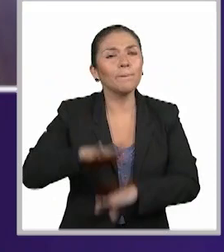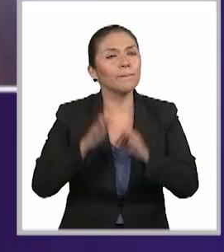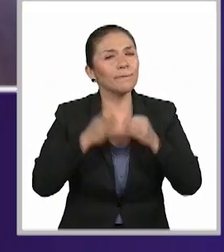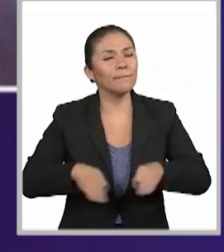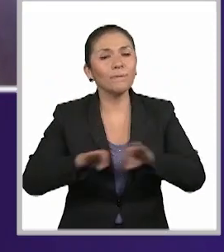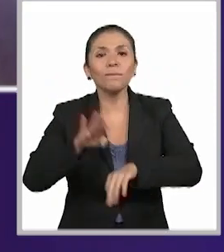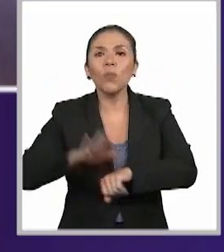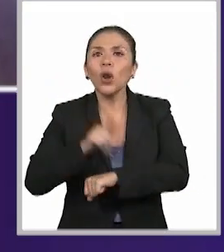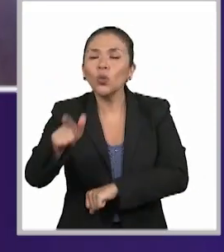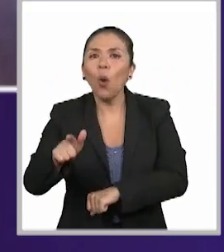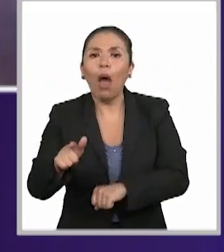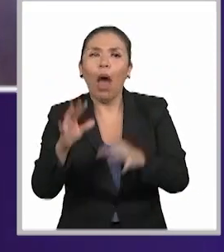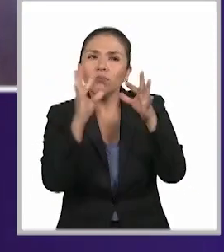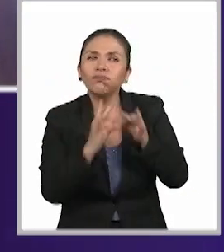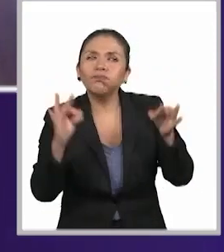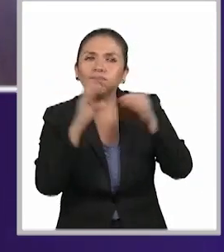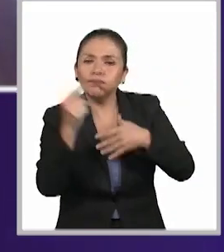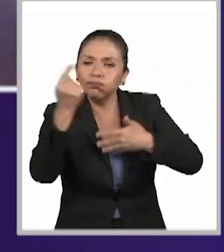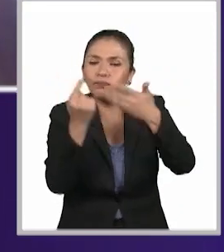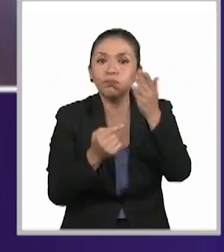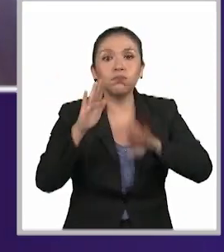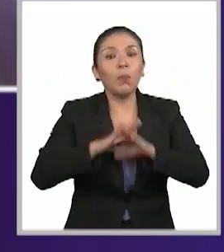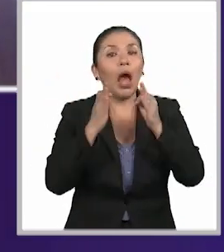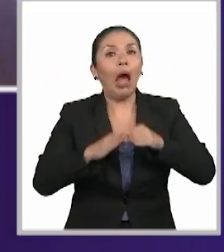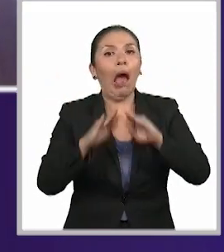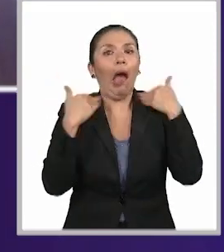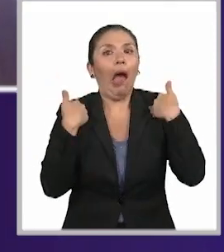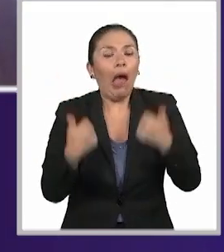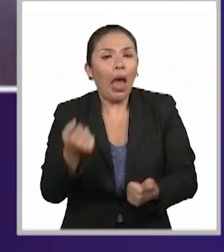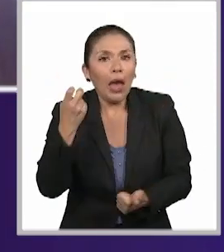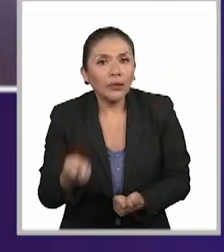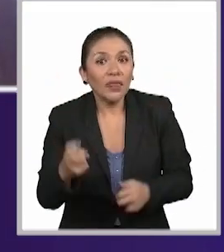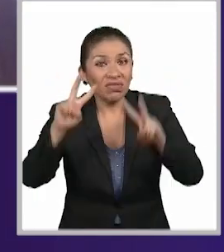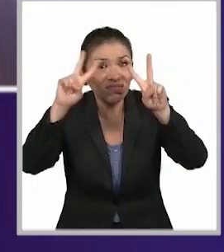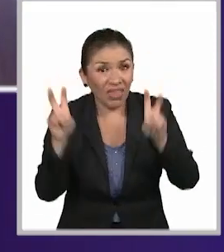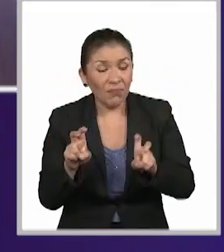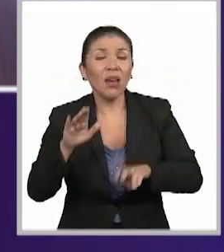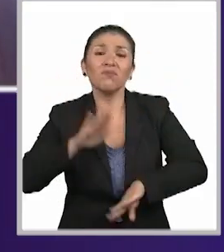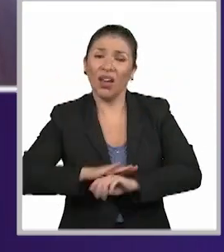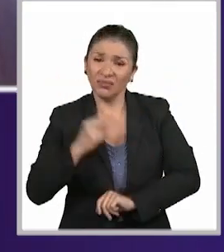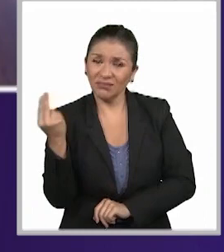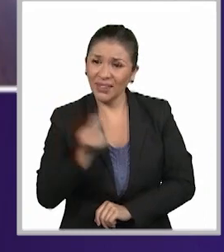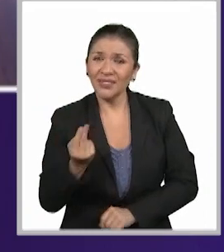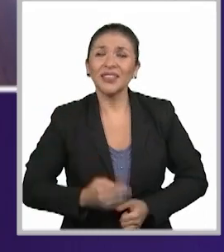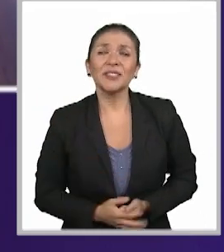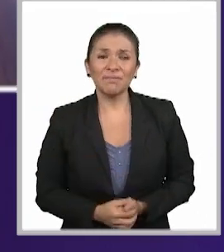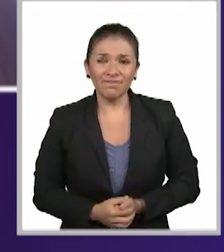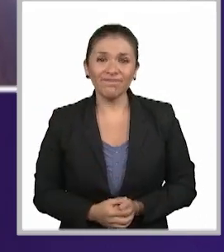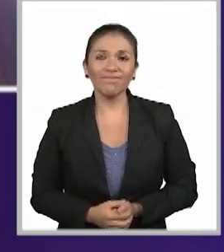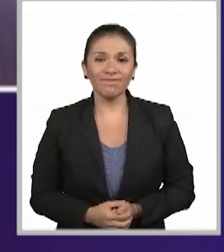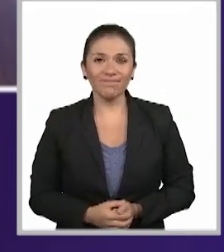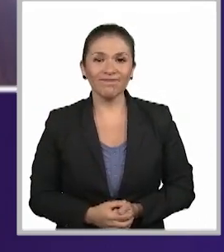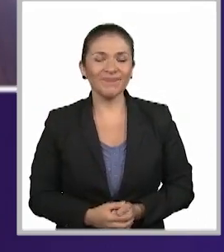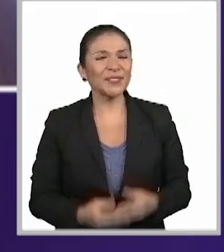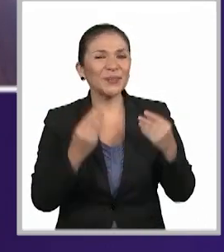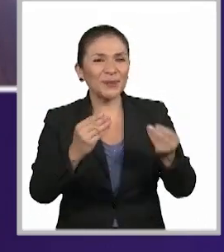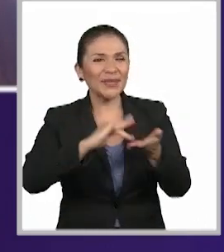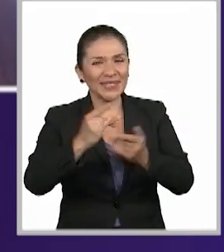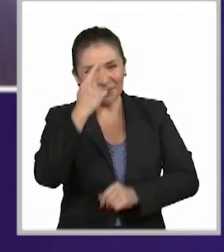platicar contigo, pero sobre todo porque nos has dado claves para entender esta materia que además de extendida, es muy necesaria.